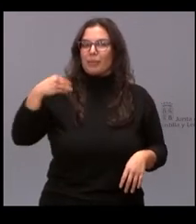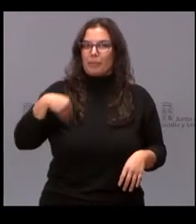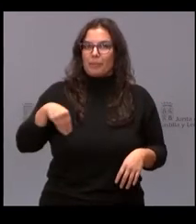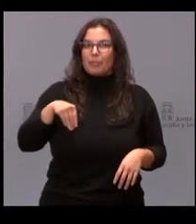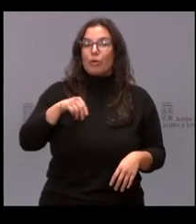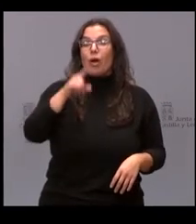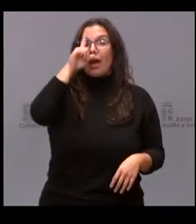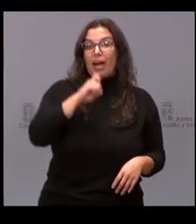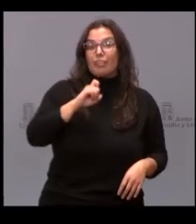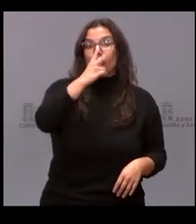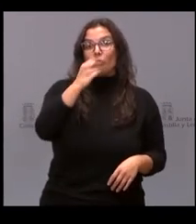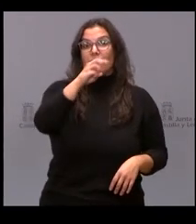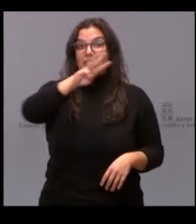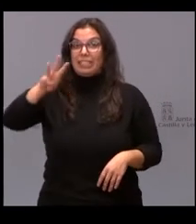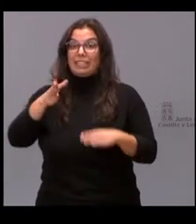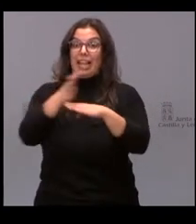2023.